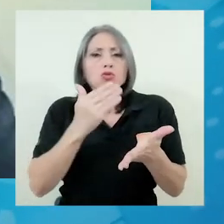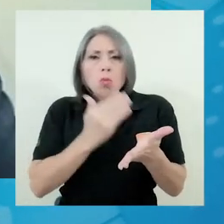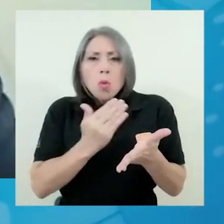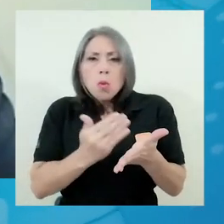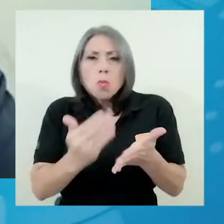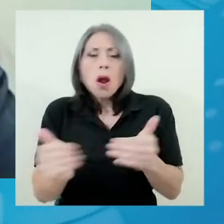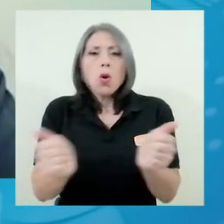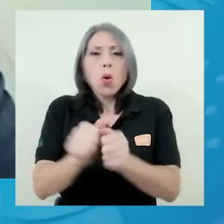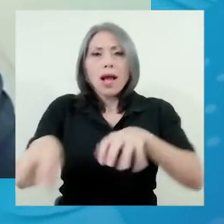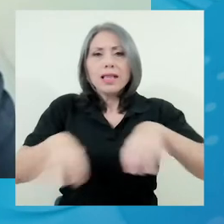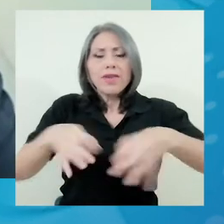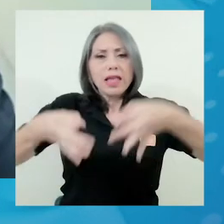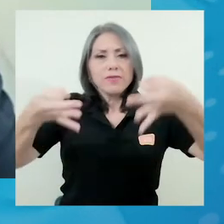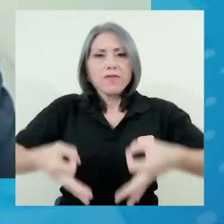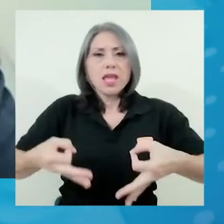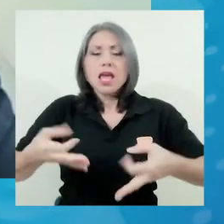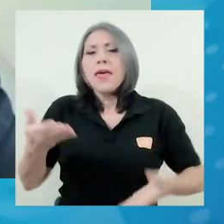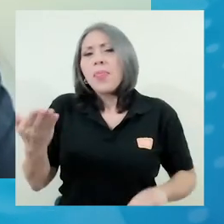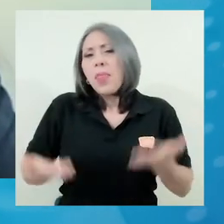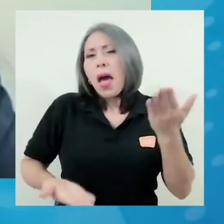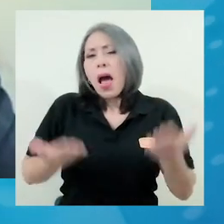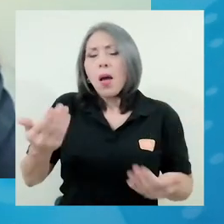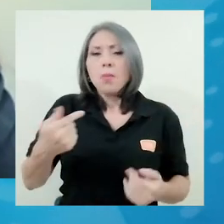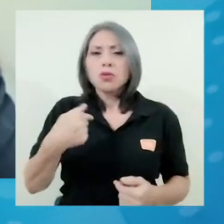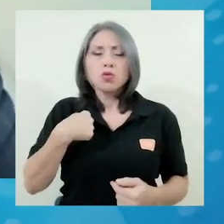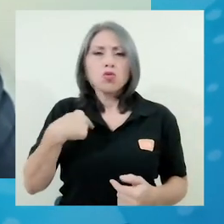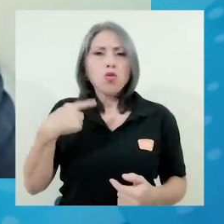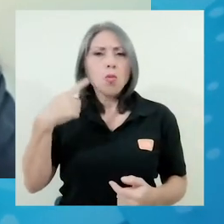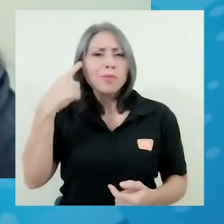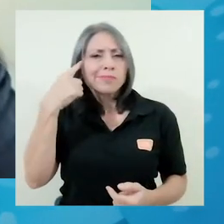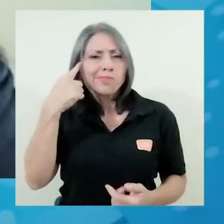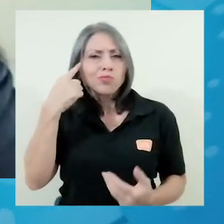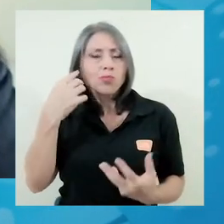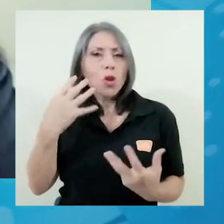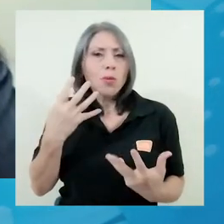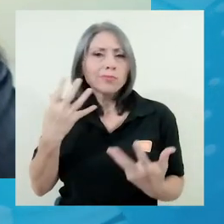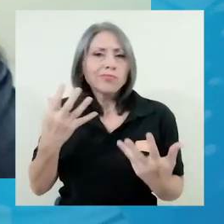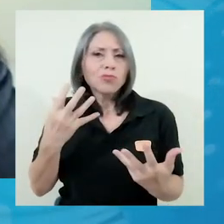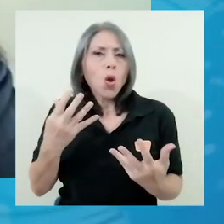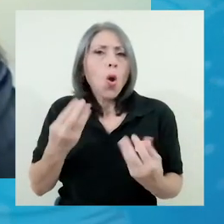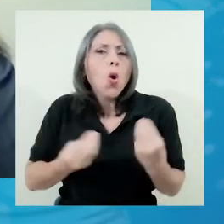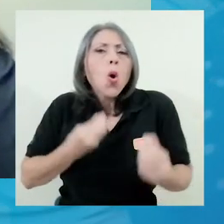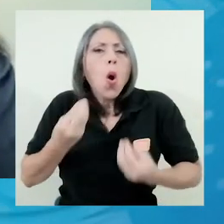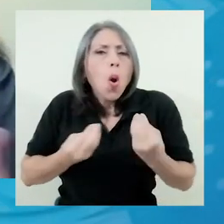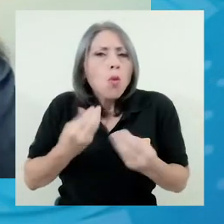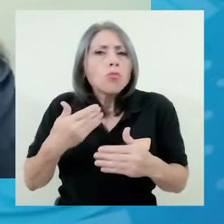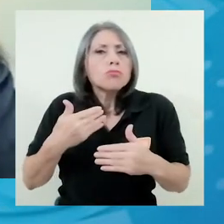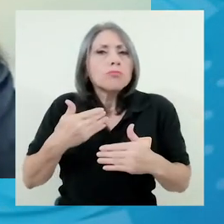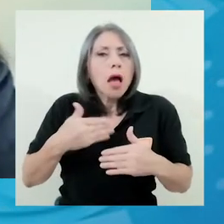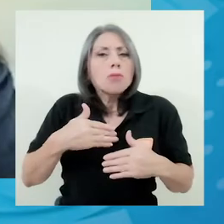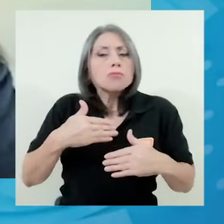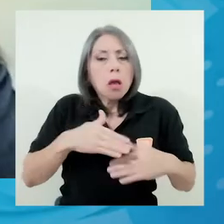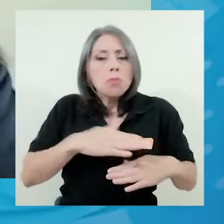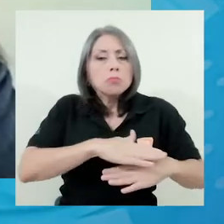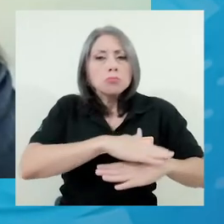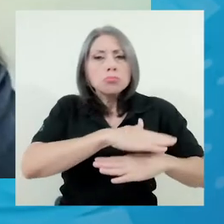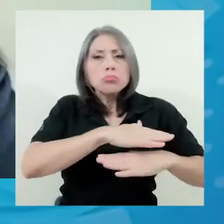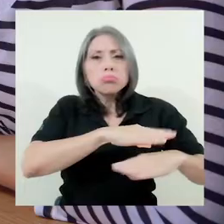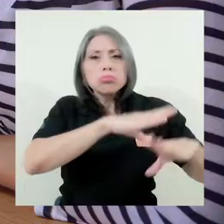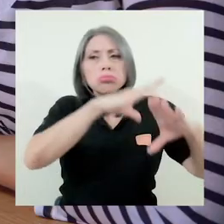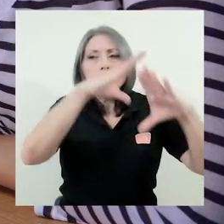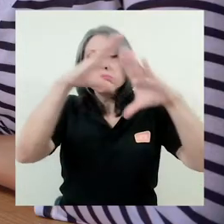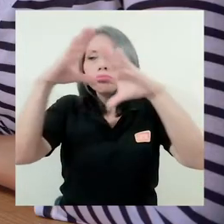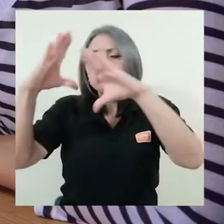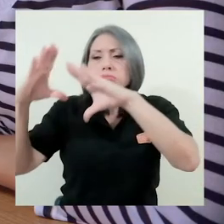actividades fijas, tal vez uno puede como tener más o menos una noción de cómo va a irse organizando en el día.